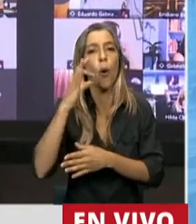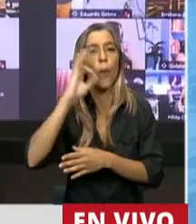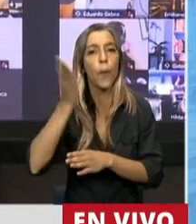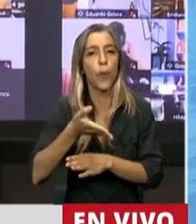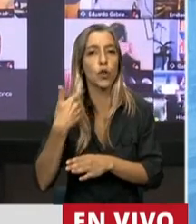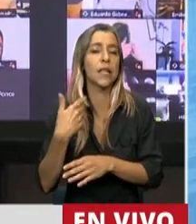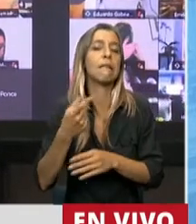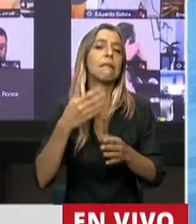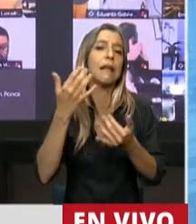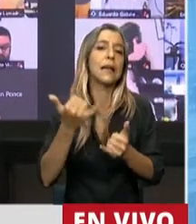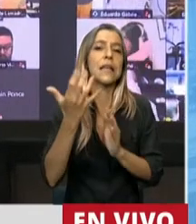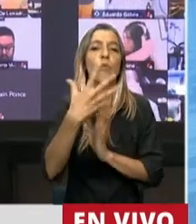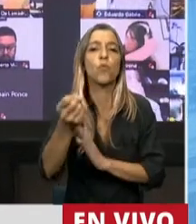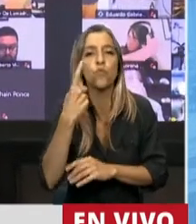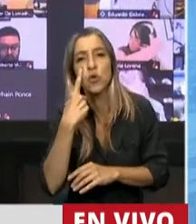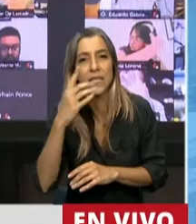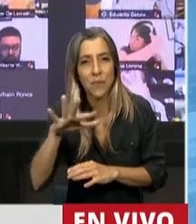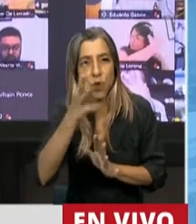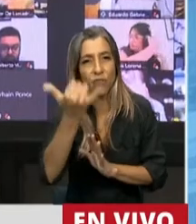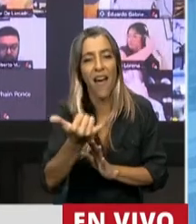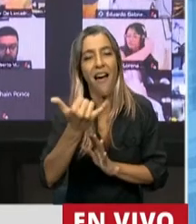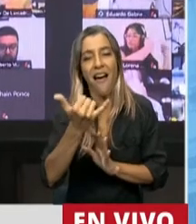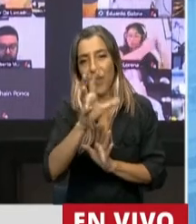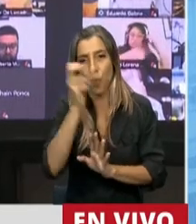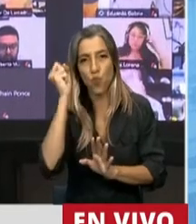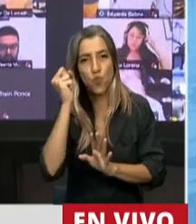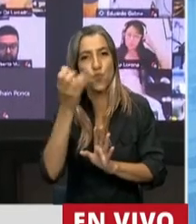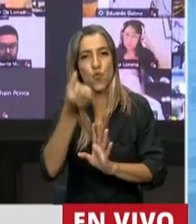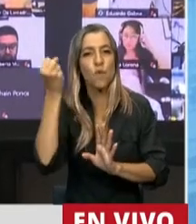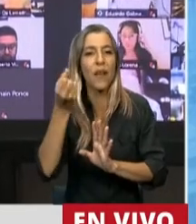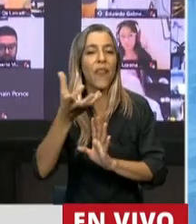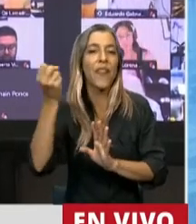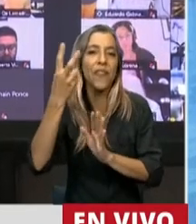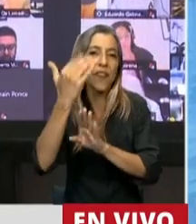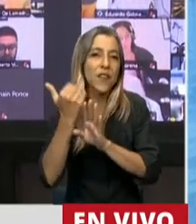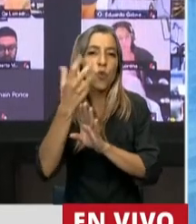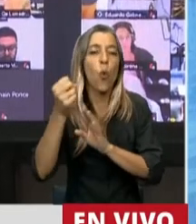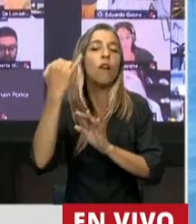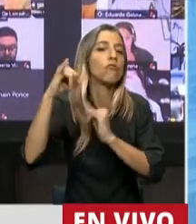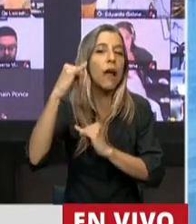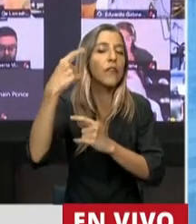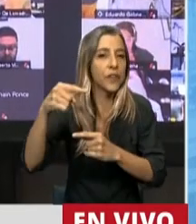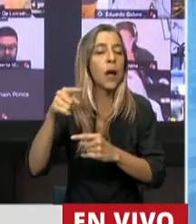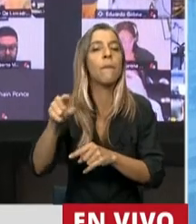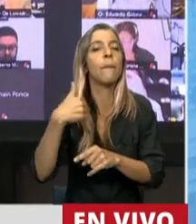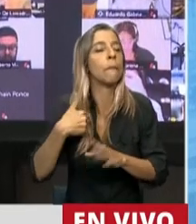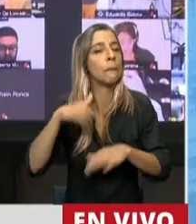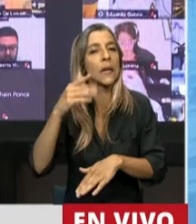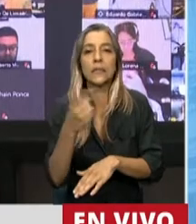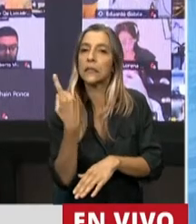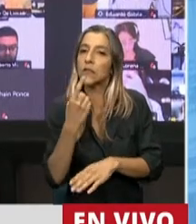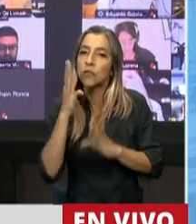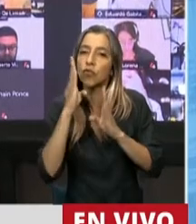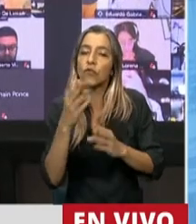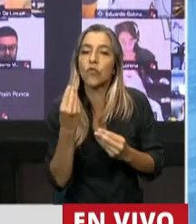municipios o del impuesto a los ingresos brutos pero obviamente las mayores retenciones o percepciones que se deben hacer de las